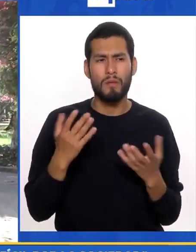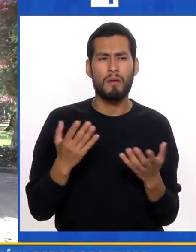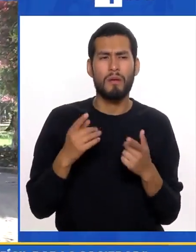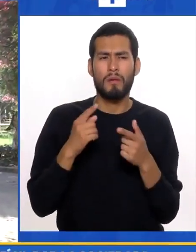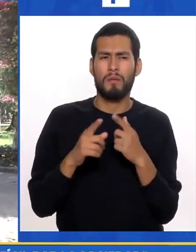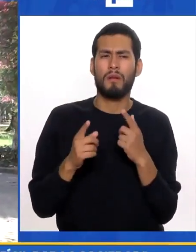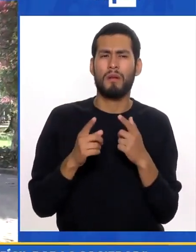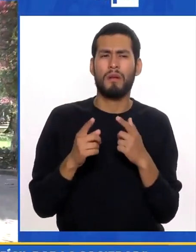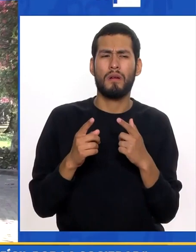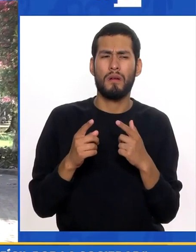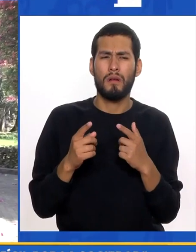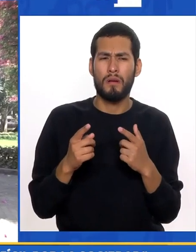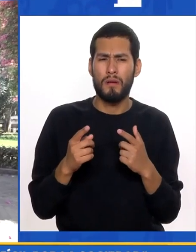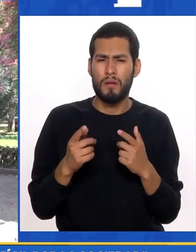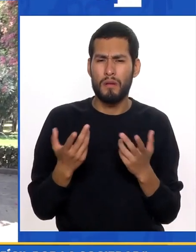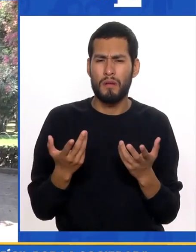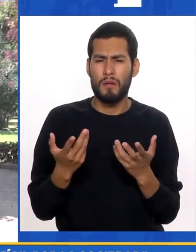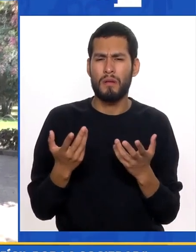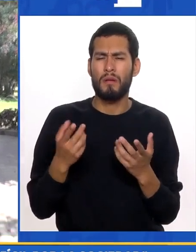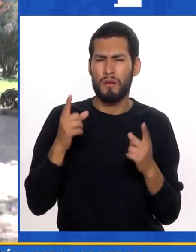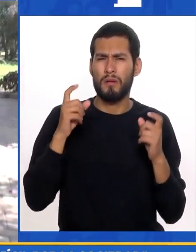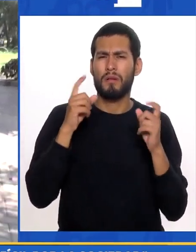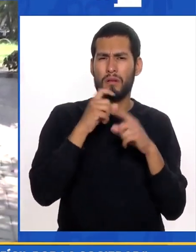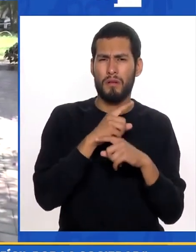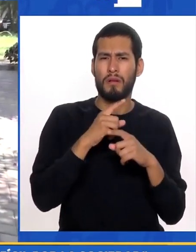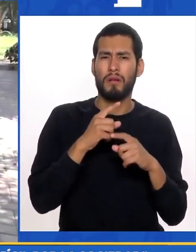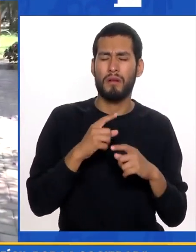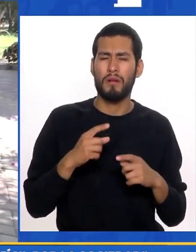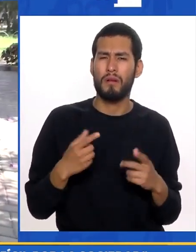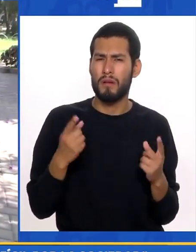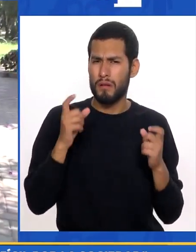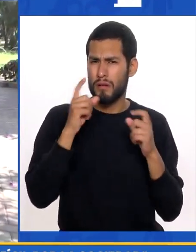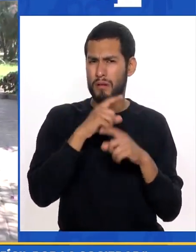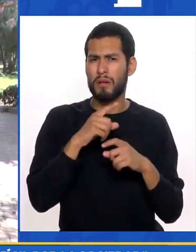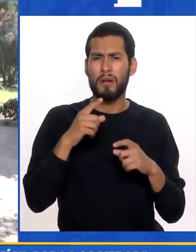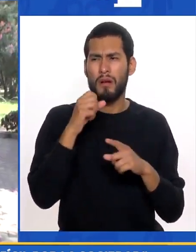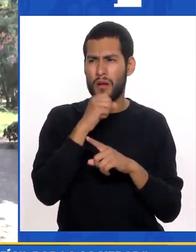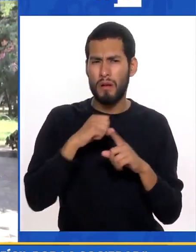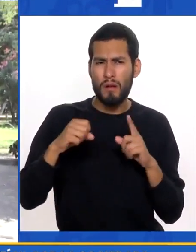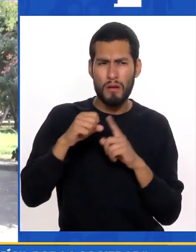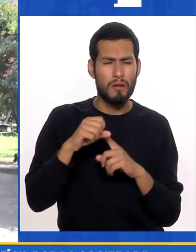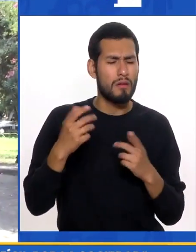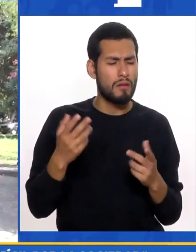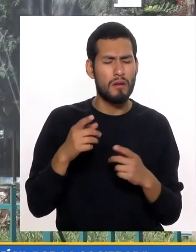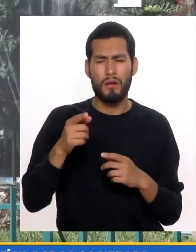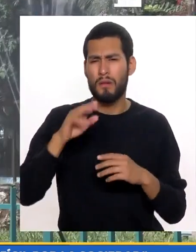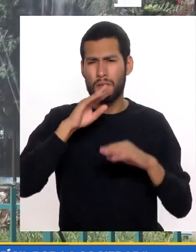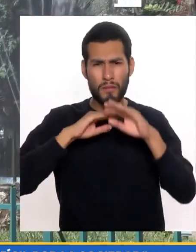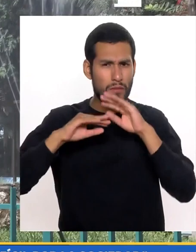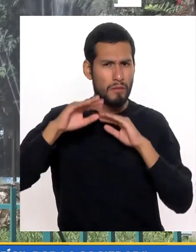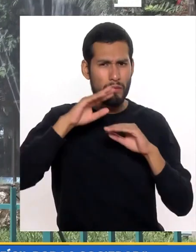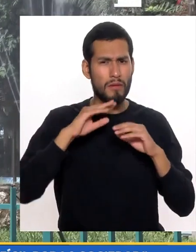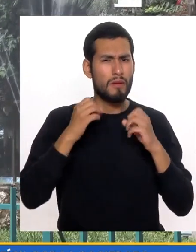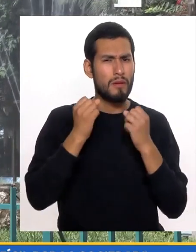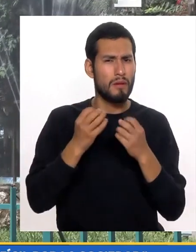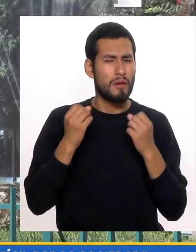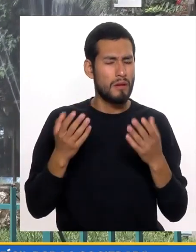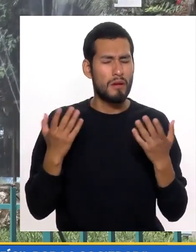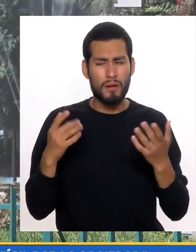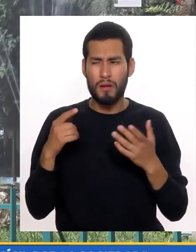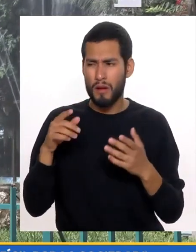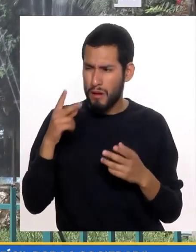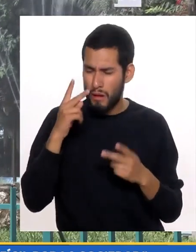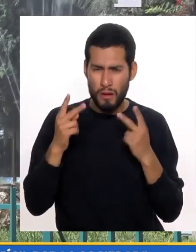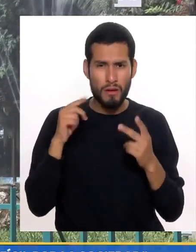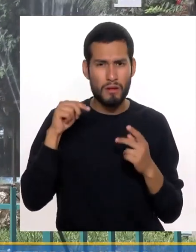mamá Pero Si ha sido Difícil Difícil Por la sociedad Por las barreras Que